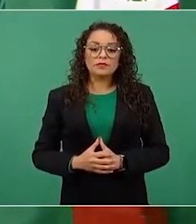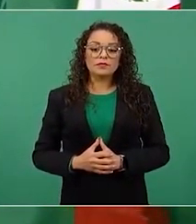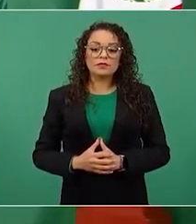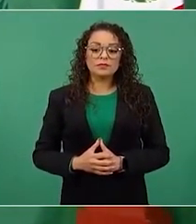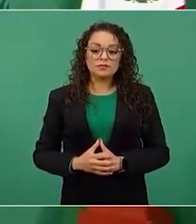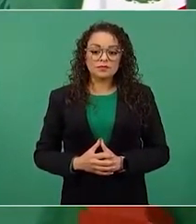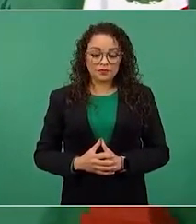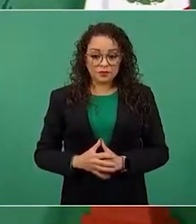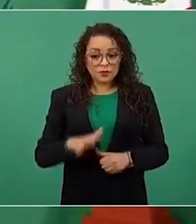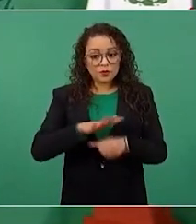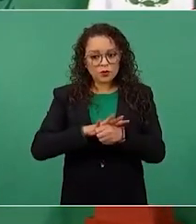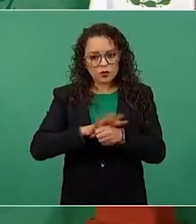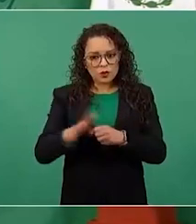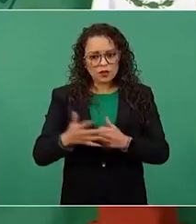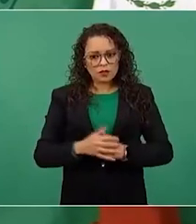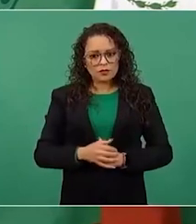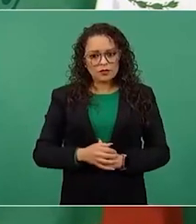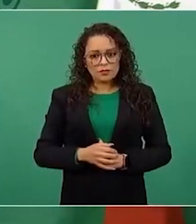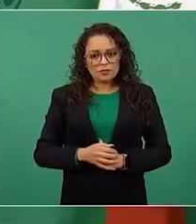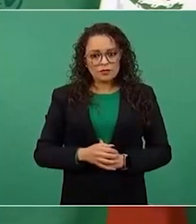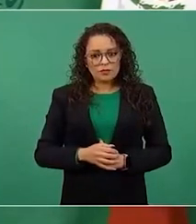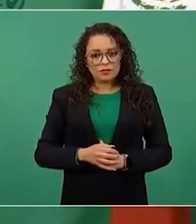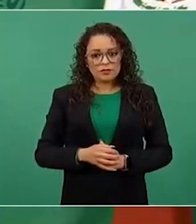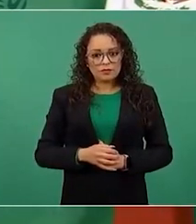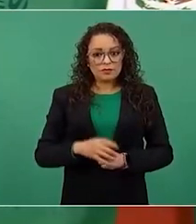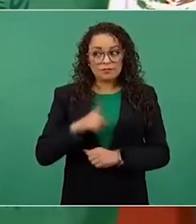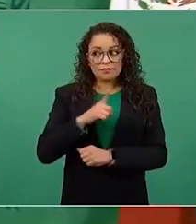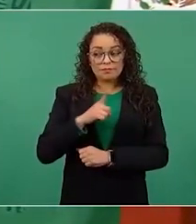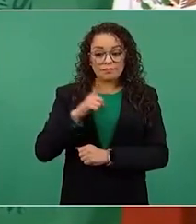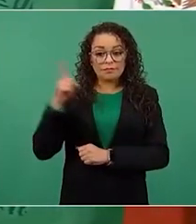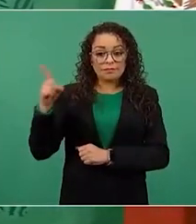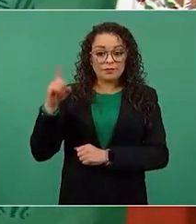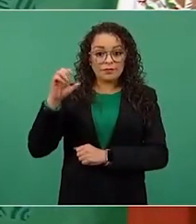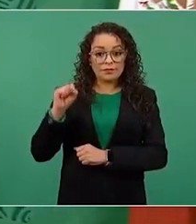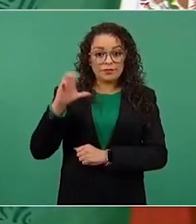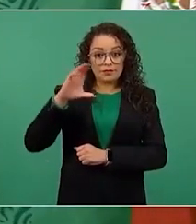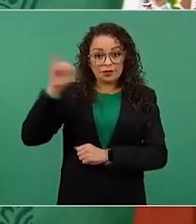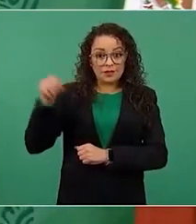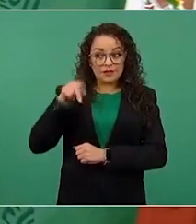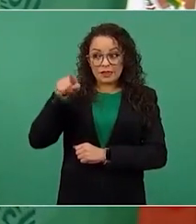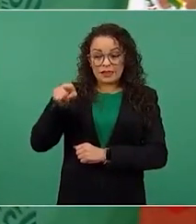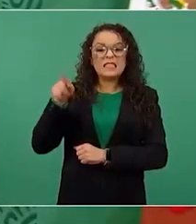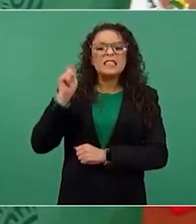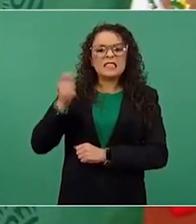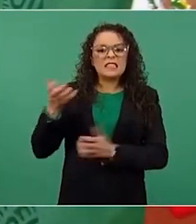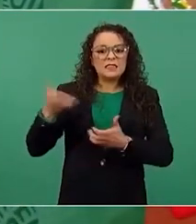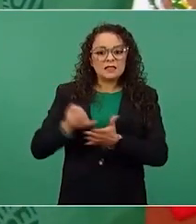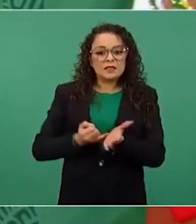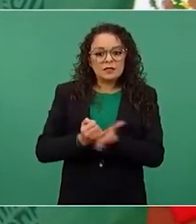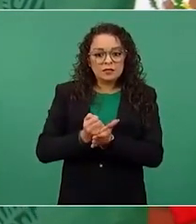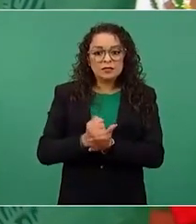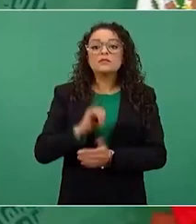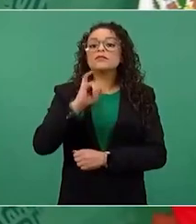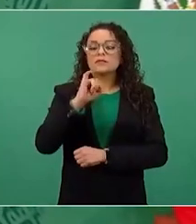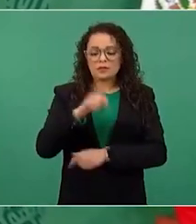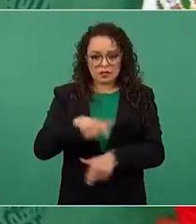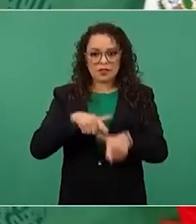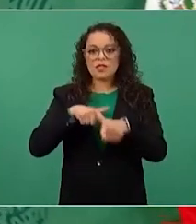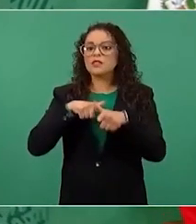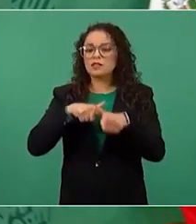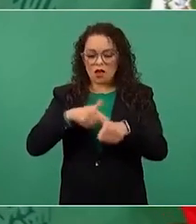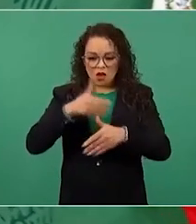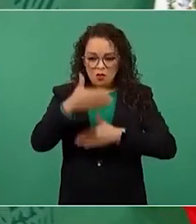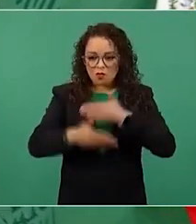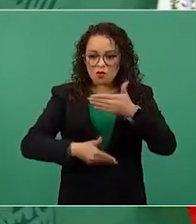Me gustó la resolución de la Corte para que siga adelante el proceso de revocación del mandato,